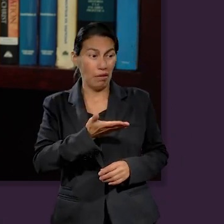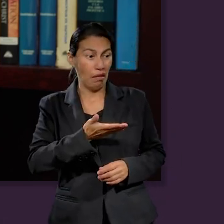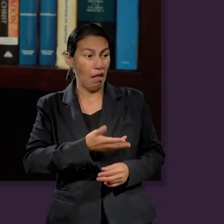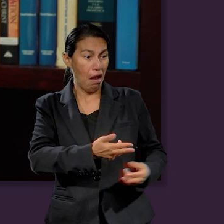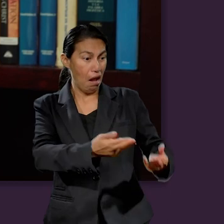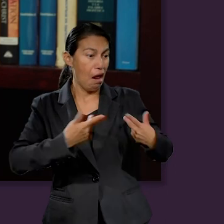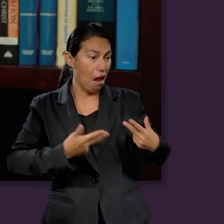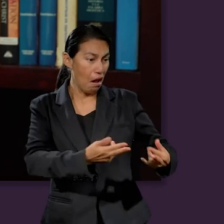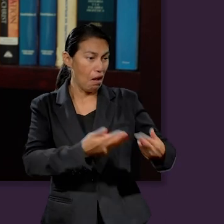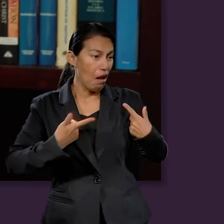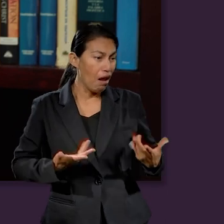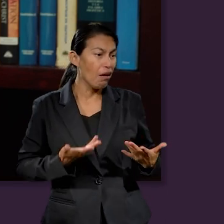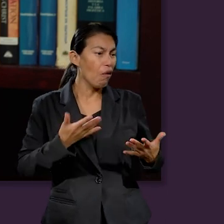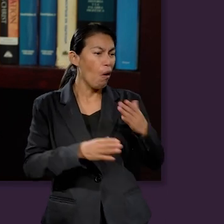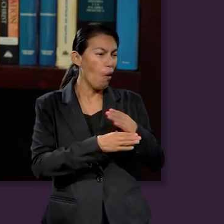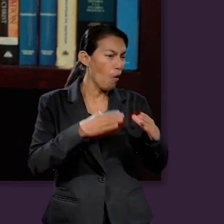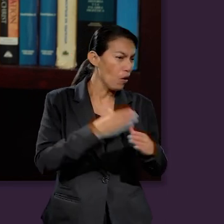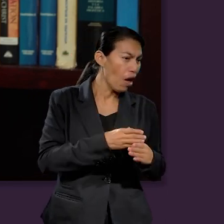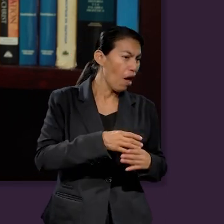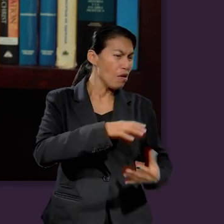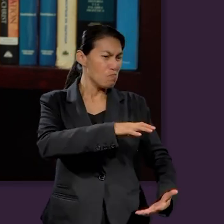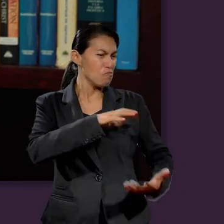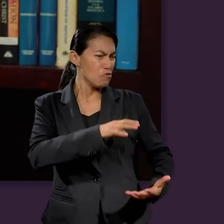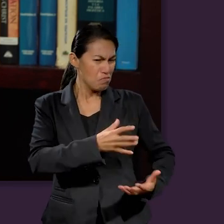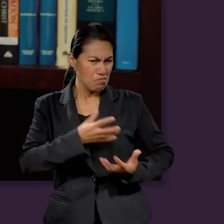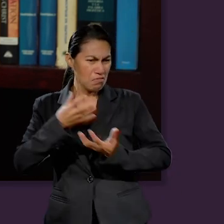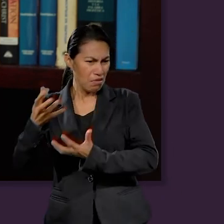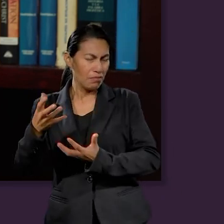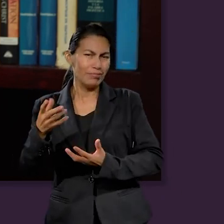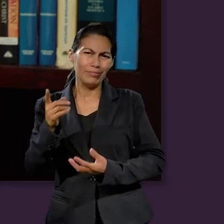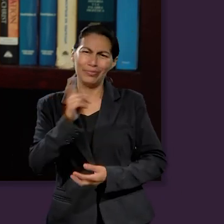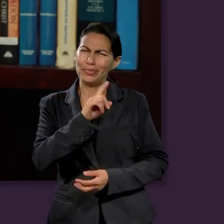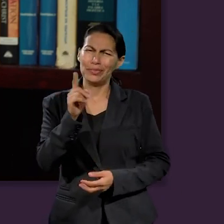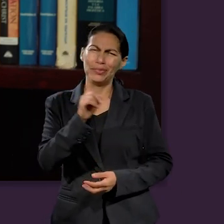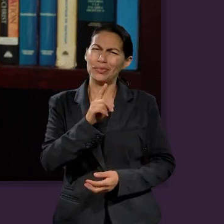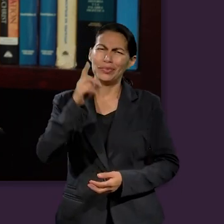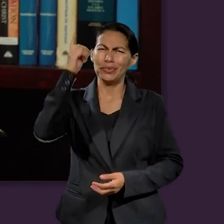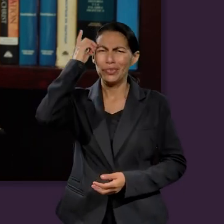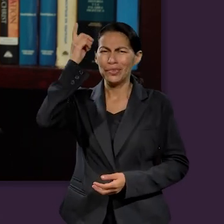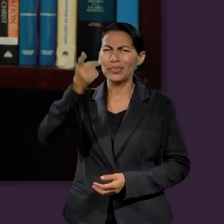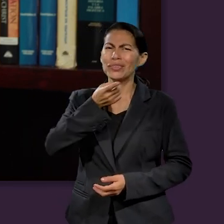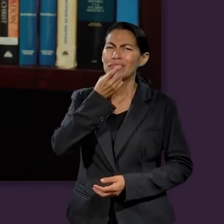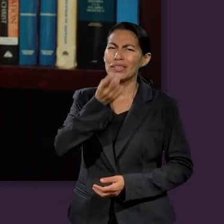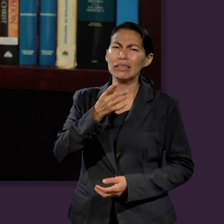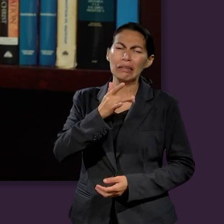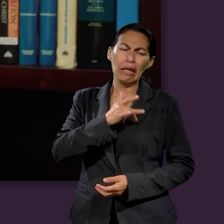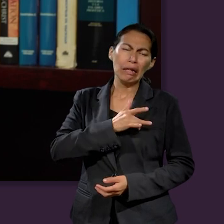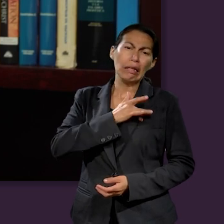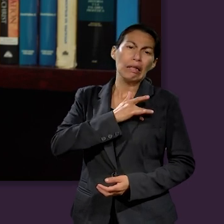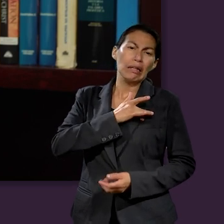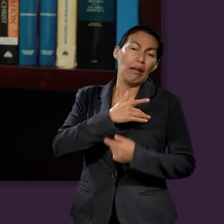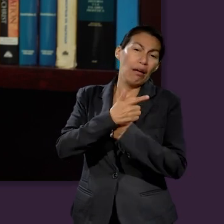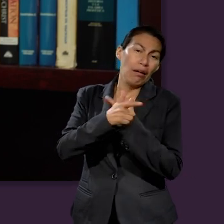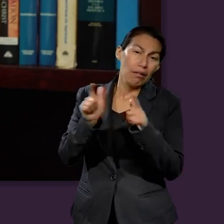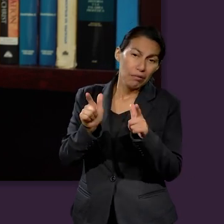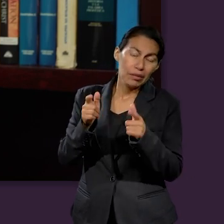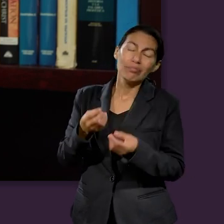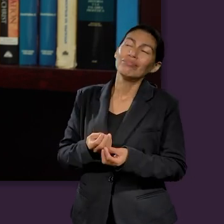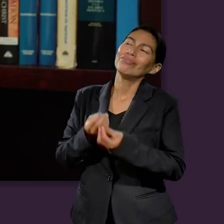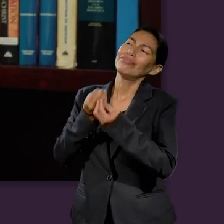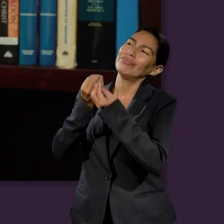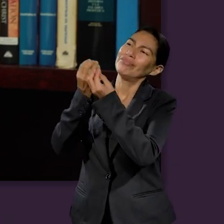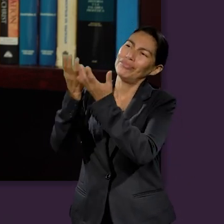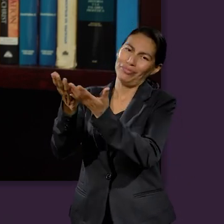grandes regalos, no se nos piden grandes ofrendas, sino cada uno con lo que tenga en su corazón porque la ofrenda es algo